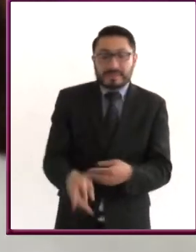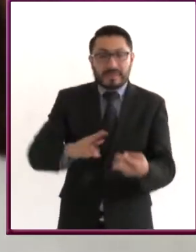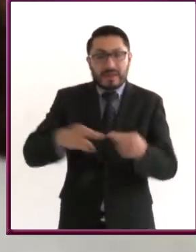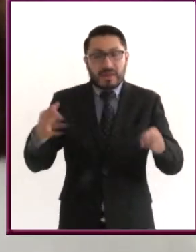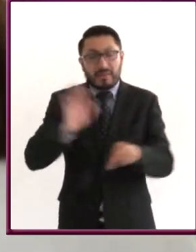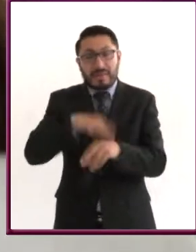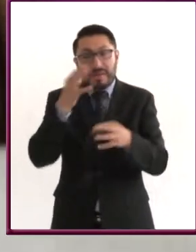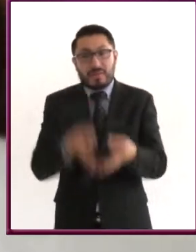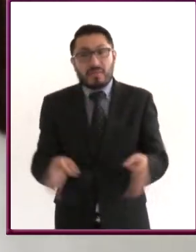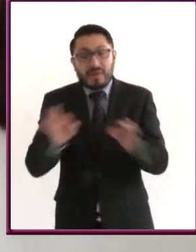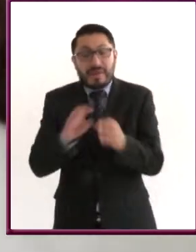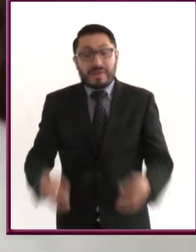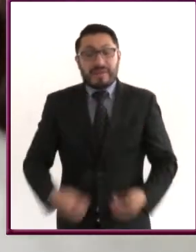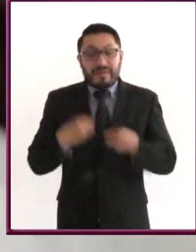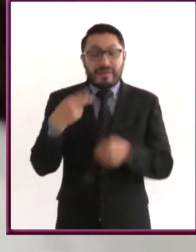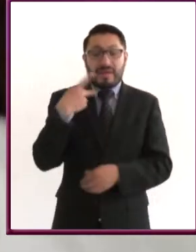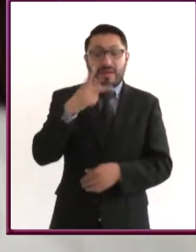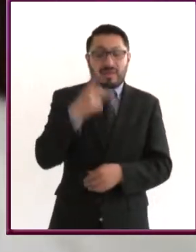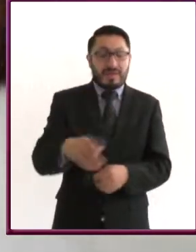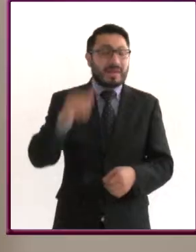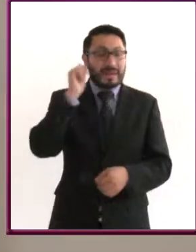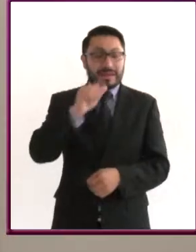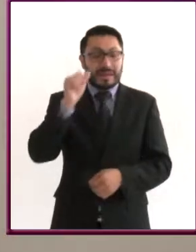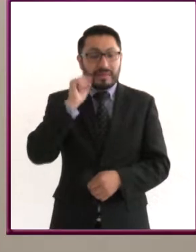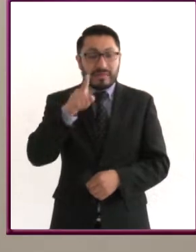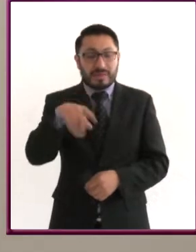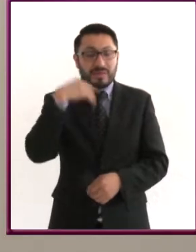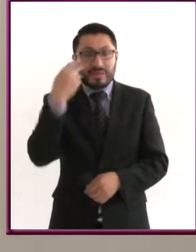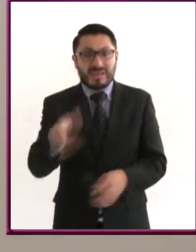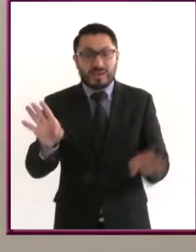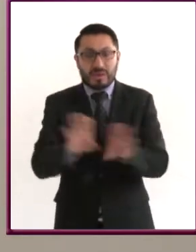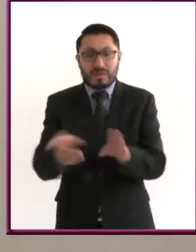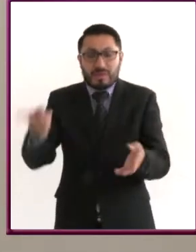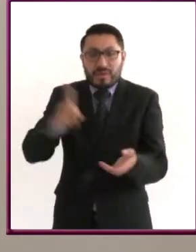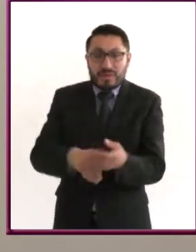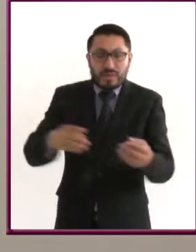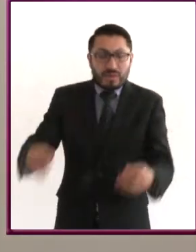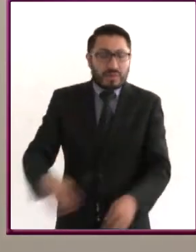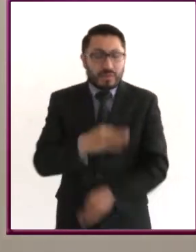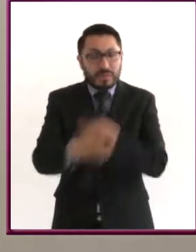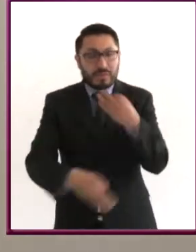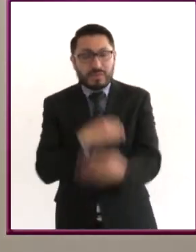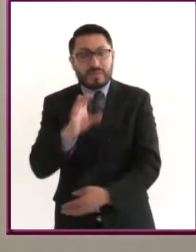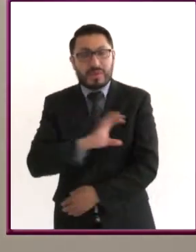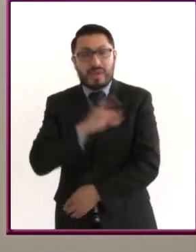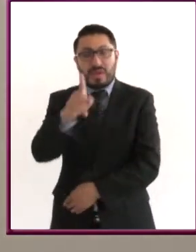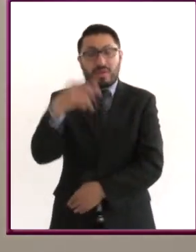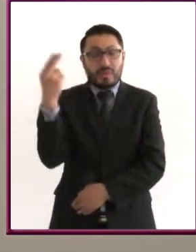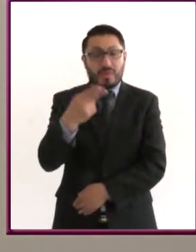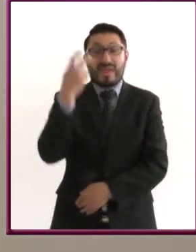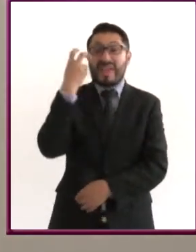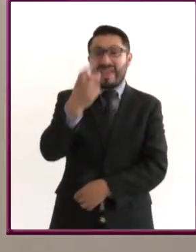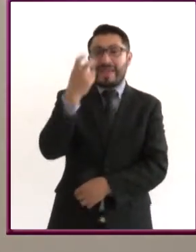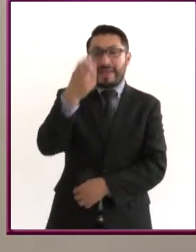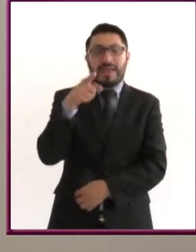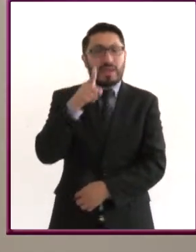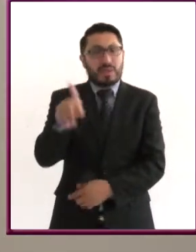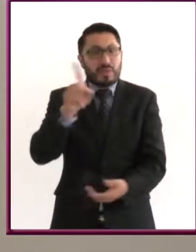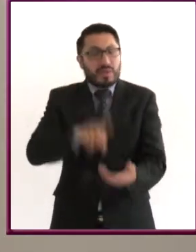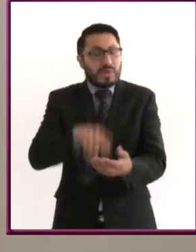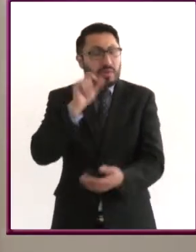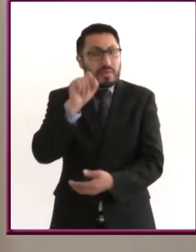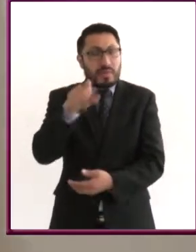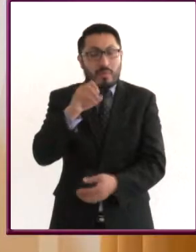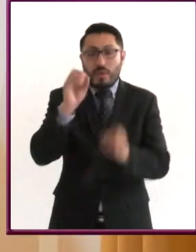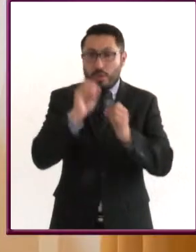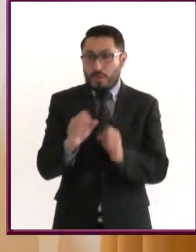toda tu vida, la que te dará lo que siempre has deseado, la que te llenará de todo el afecto y amor que necesitas, es esa que tienes contigo